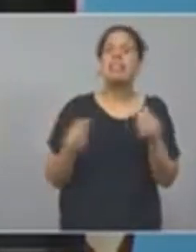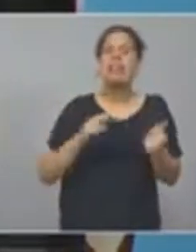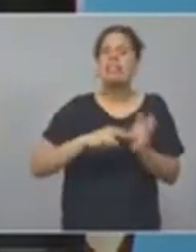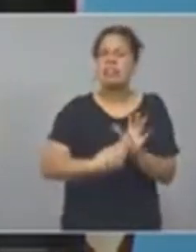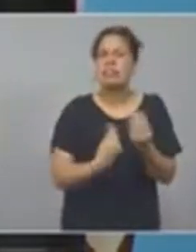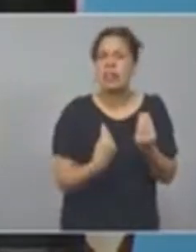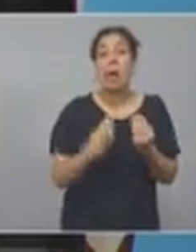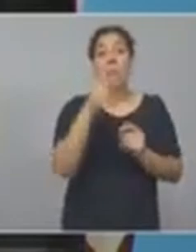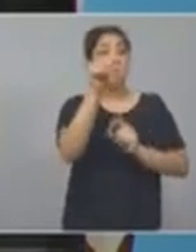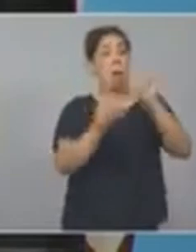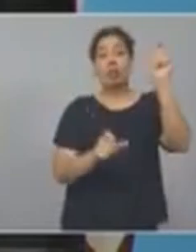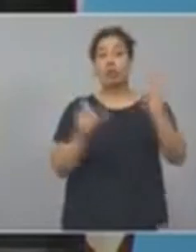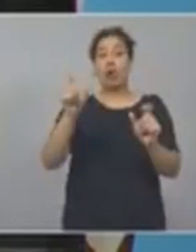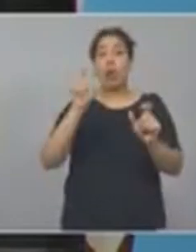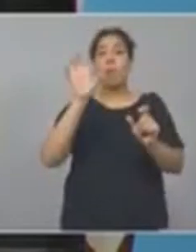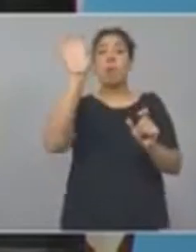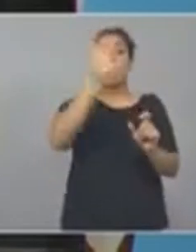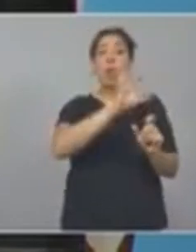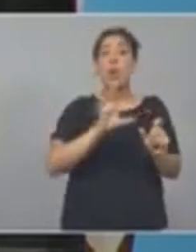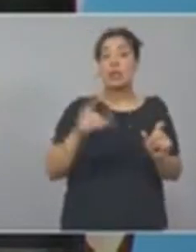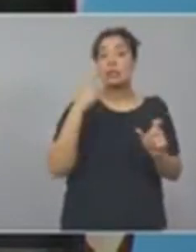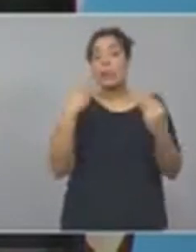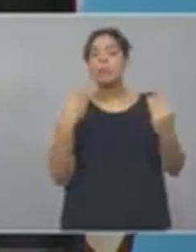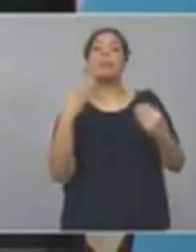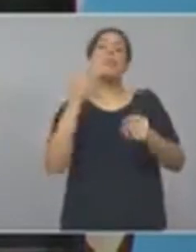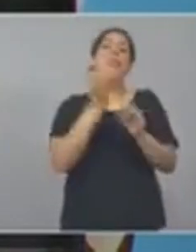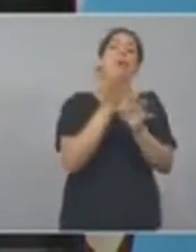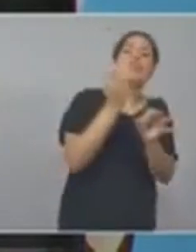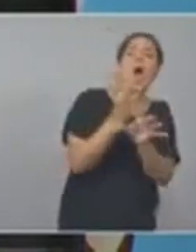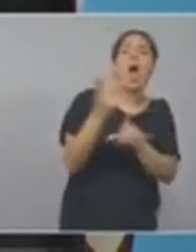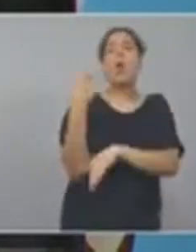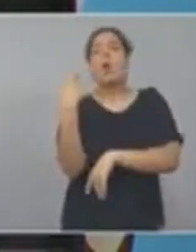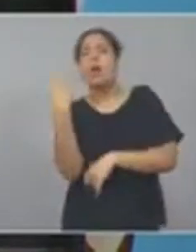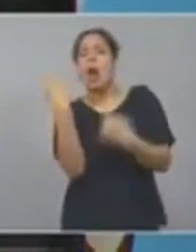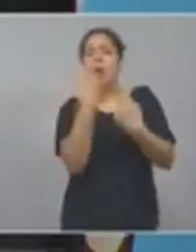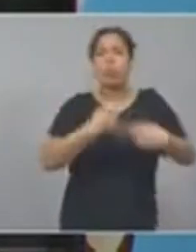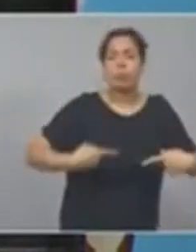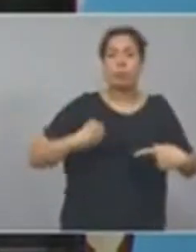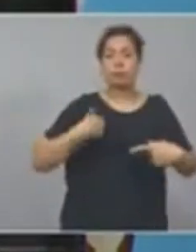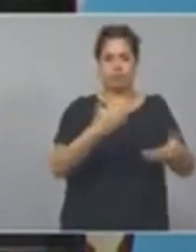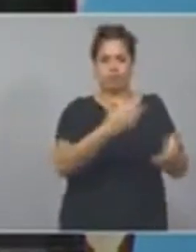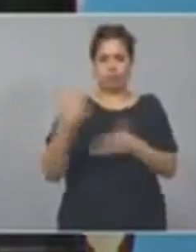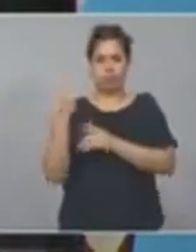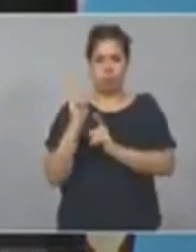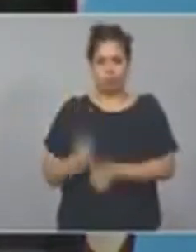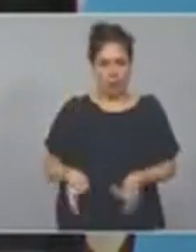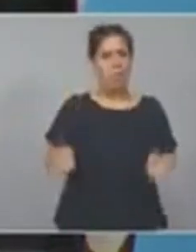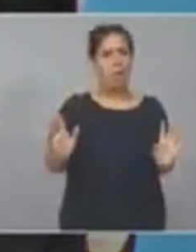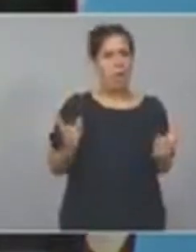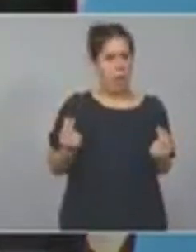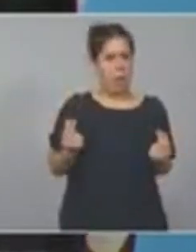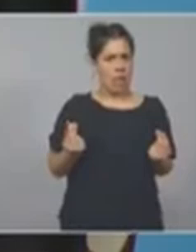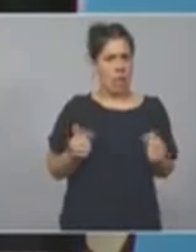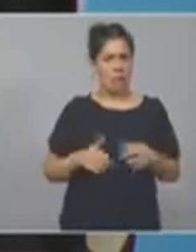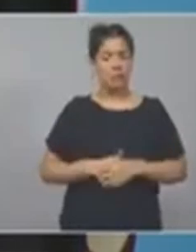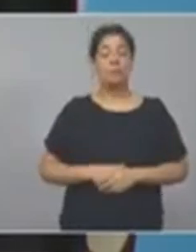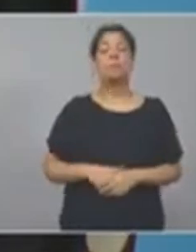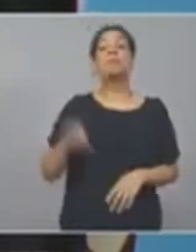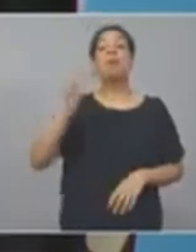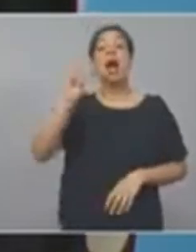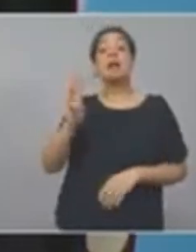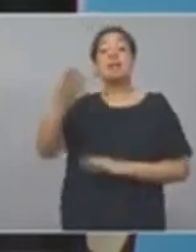provincia de Buenos Aires, por la transferencia de ANSES a la caja provincial, aquellas provincias que no